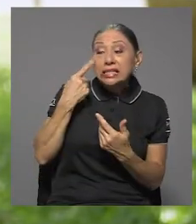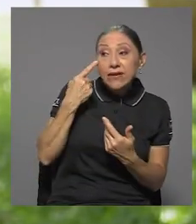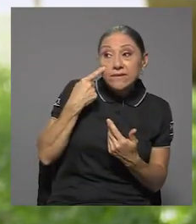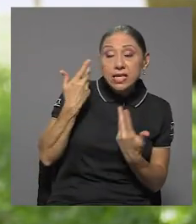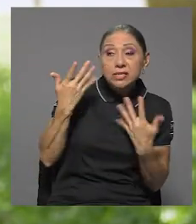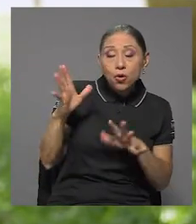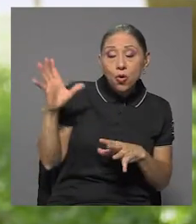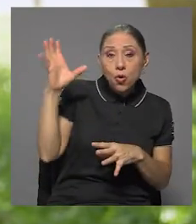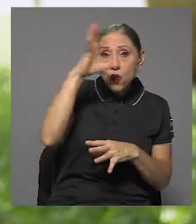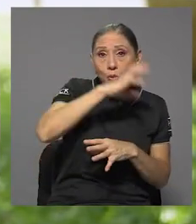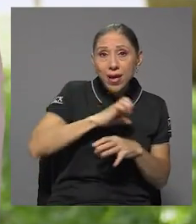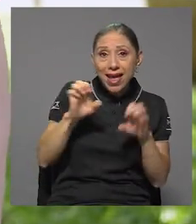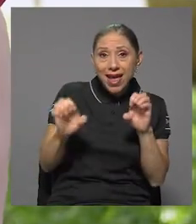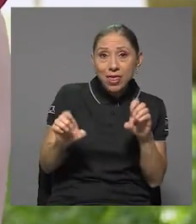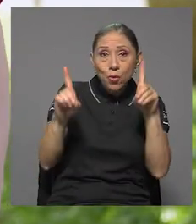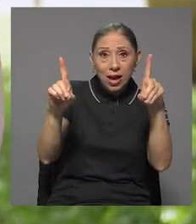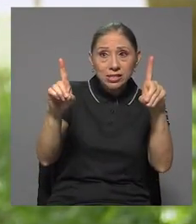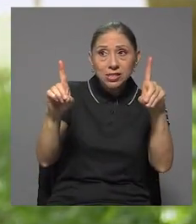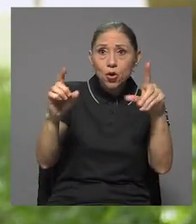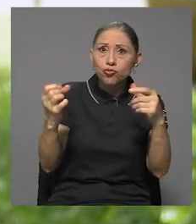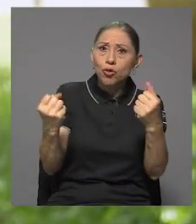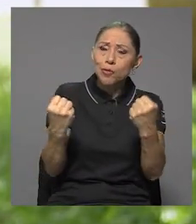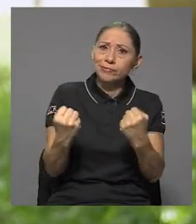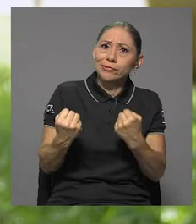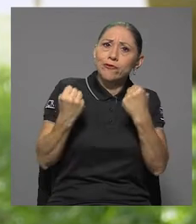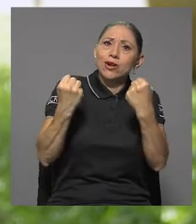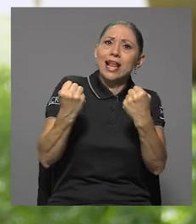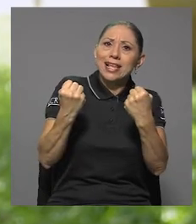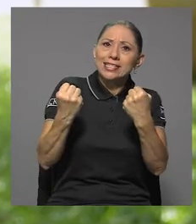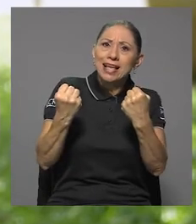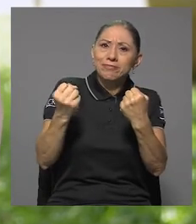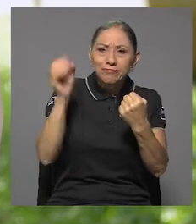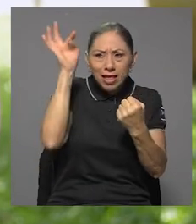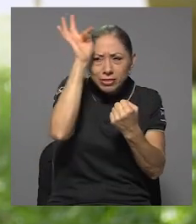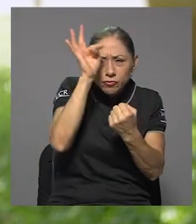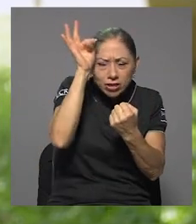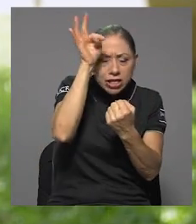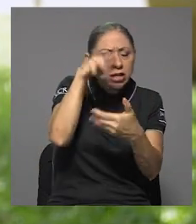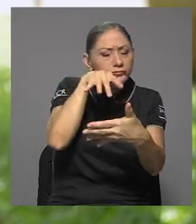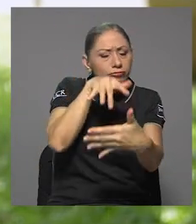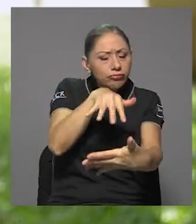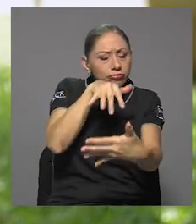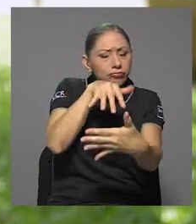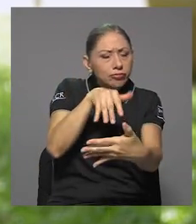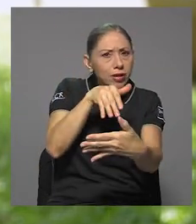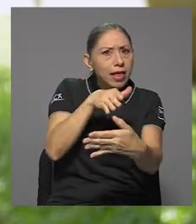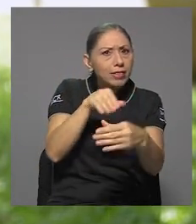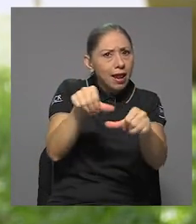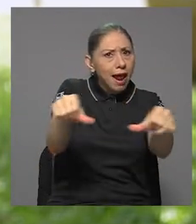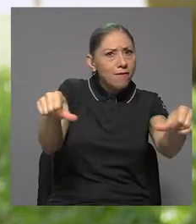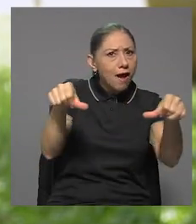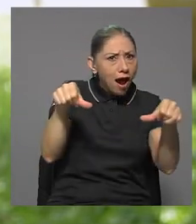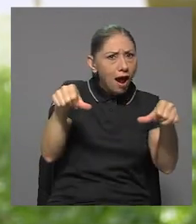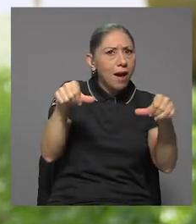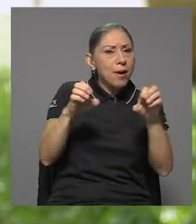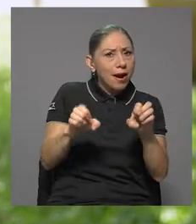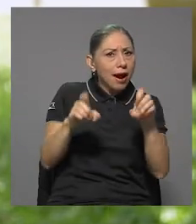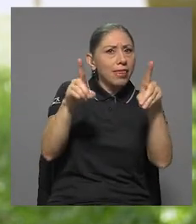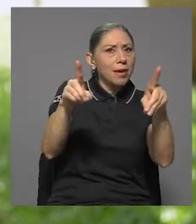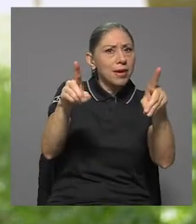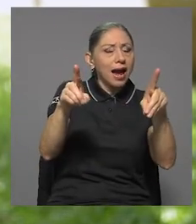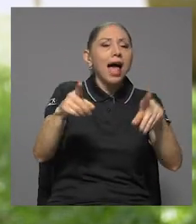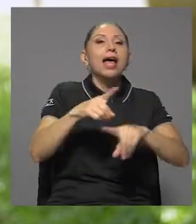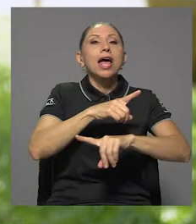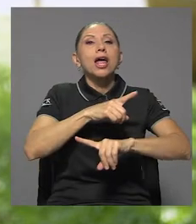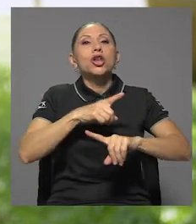visto con una gran fortaleza en la parte académica o disciplinar. Creemos fervientemente